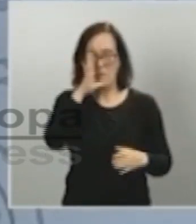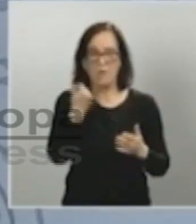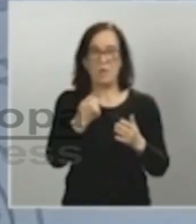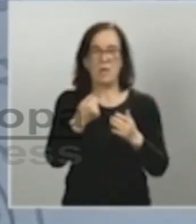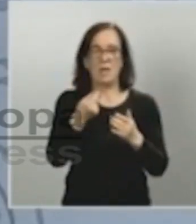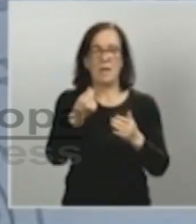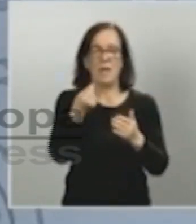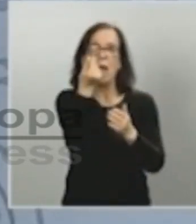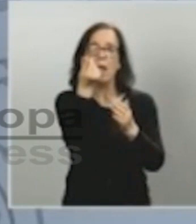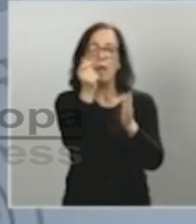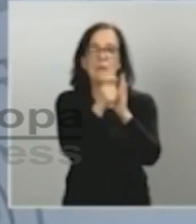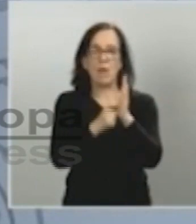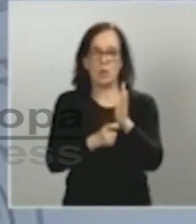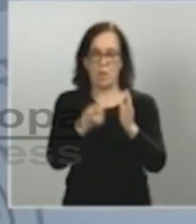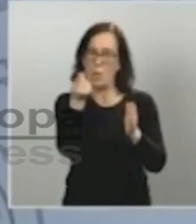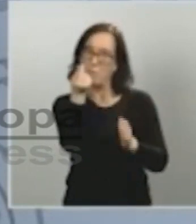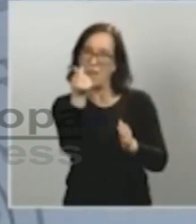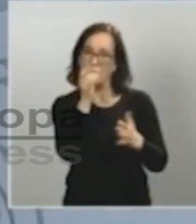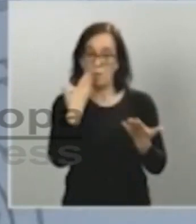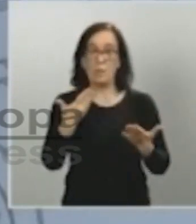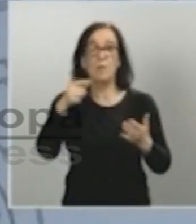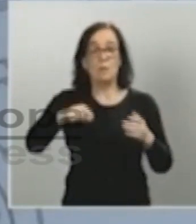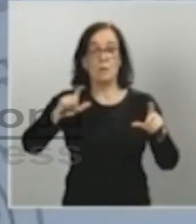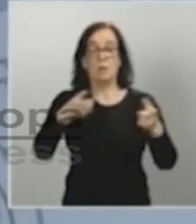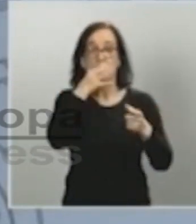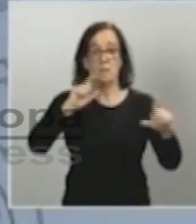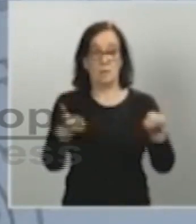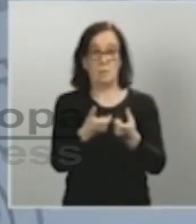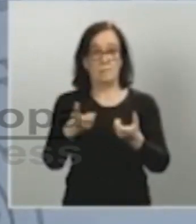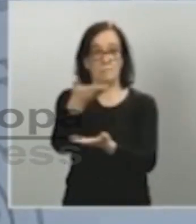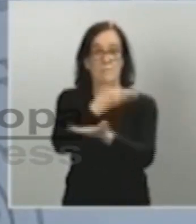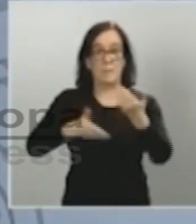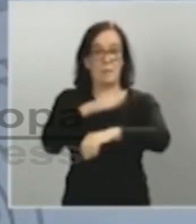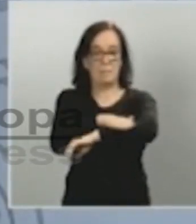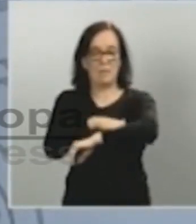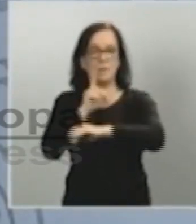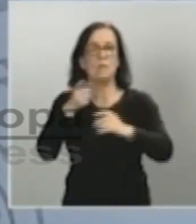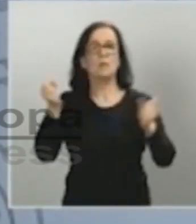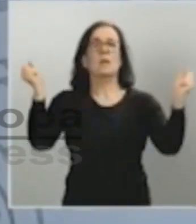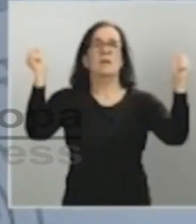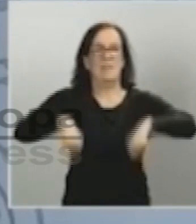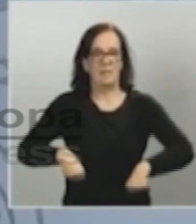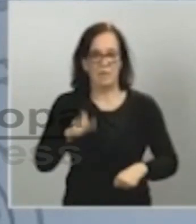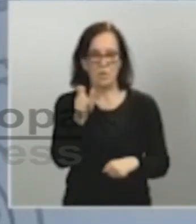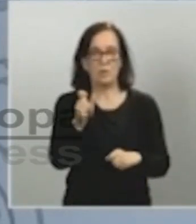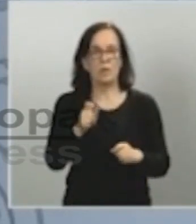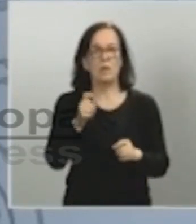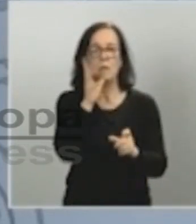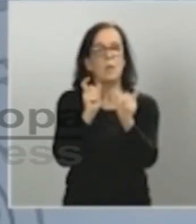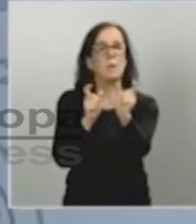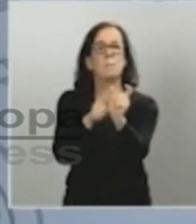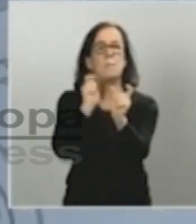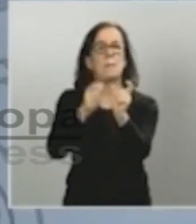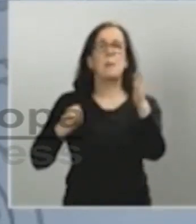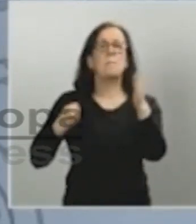como establecía esta orden esta tarde se ha reunido a la Comisión Interministerial de Precios e hemos adoptado unha decisión hemos fijado como precio máximo de venta al público